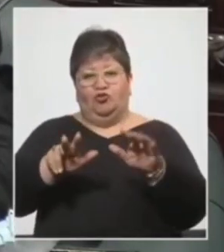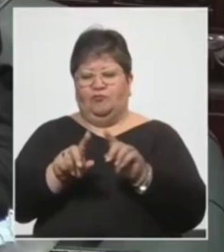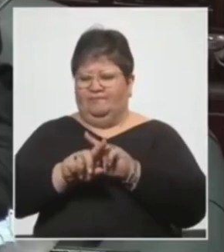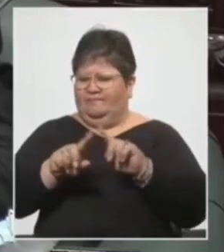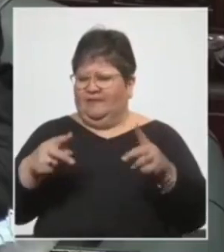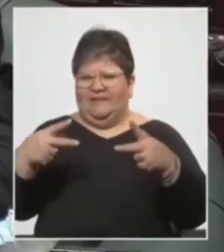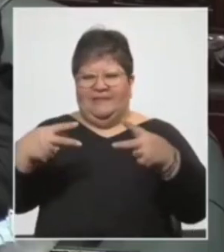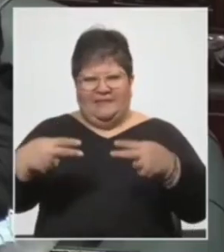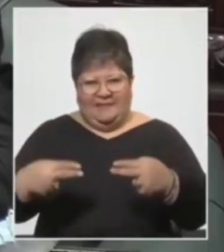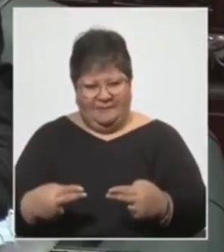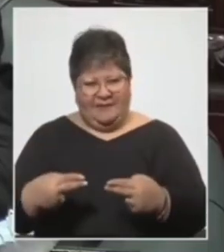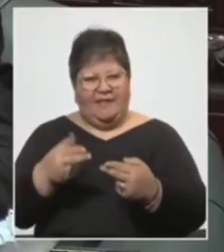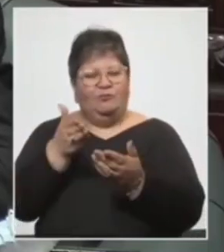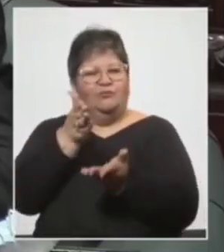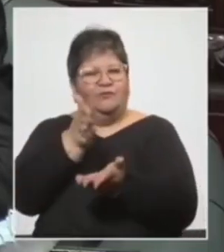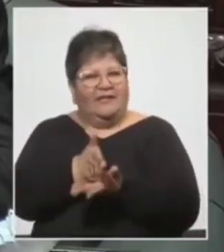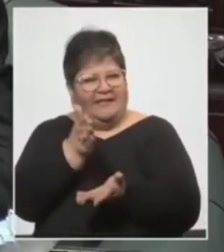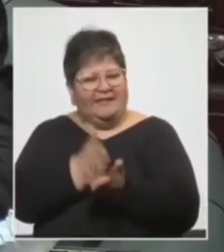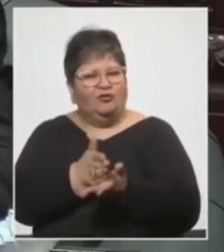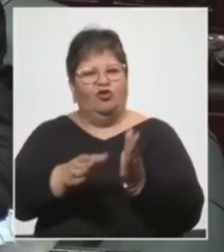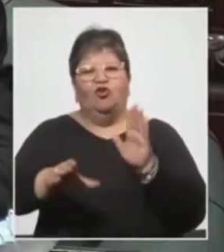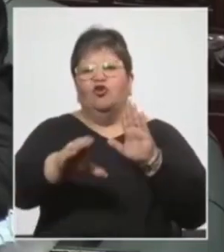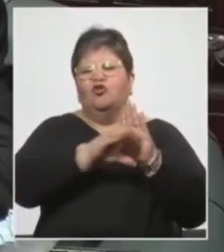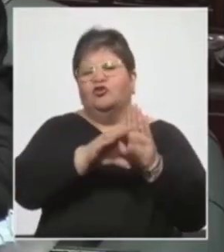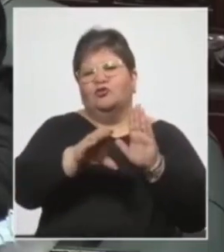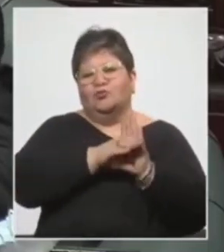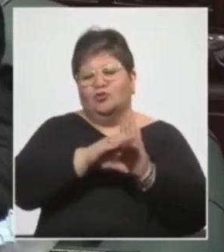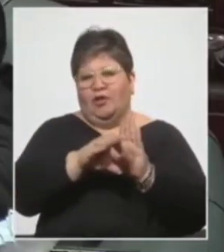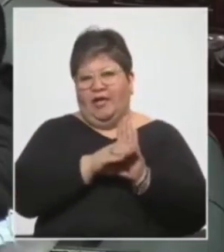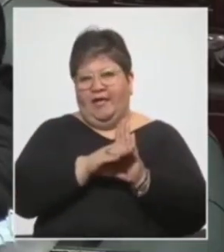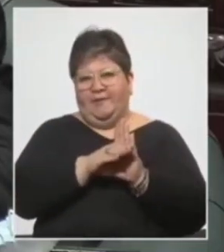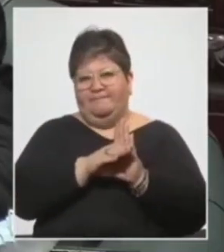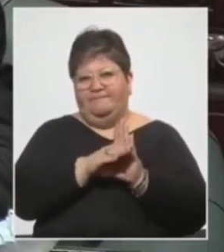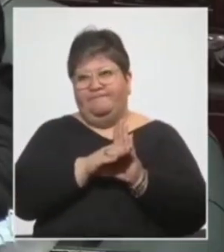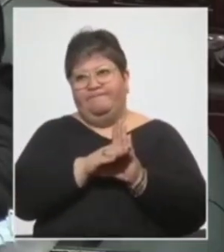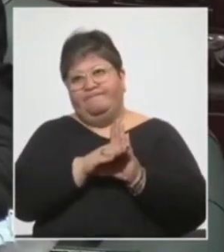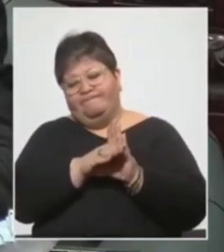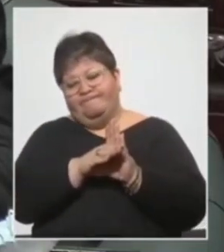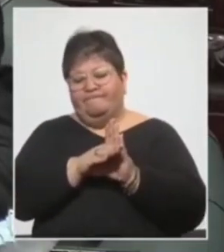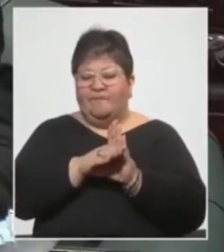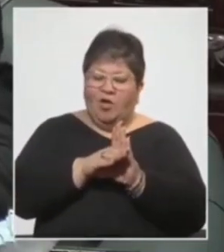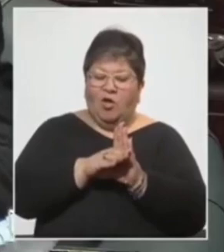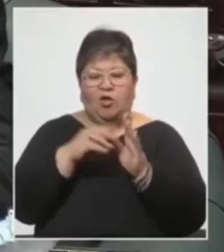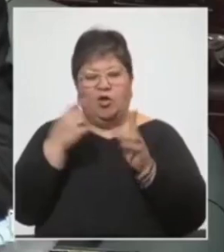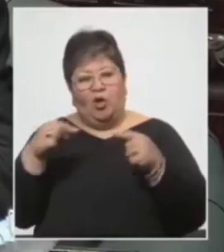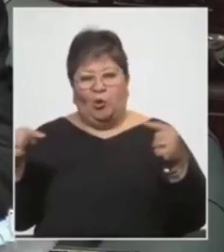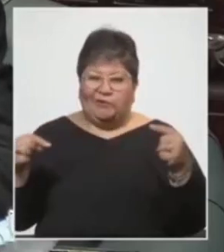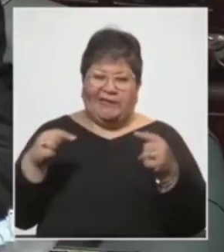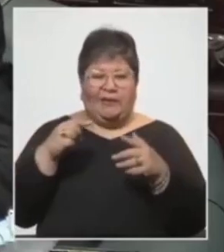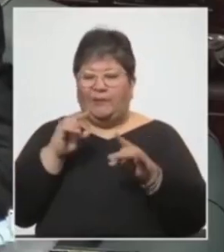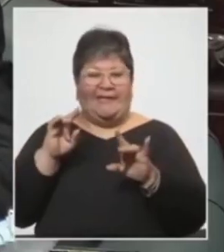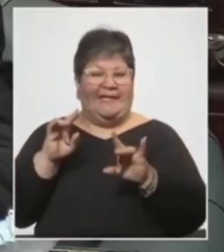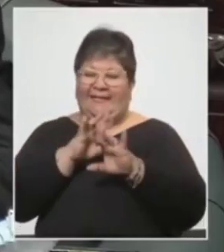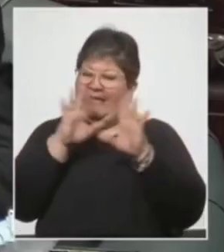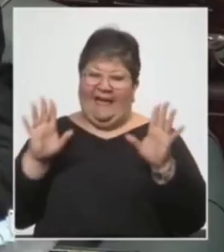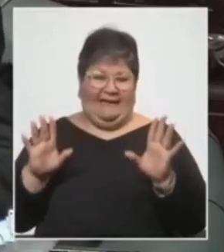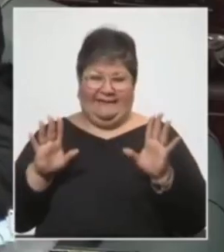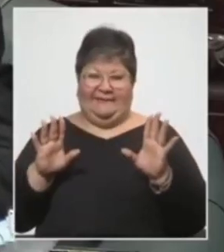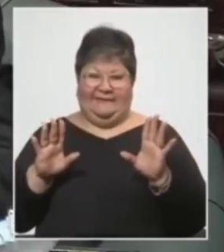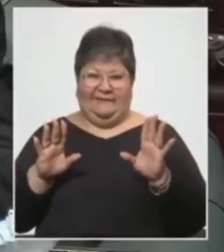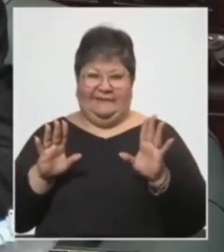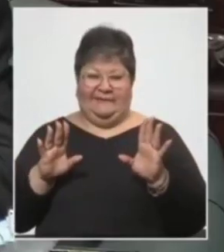un derecho constitucional con cuestiones que quedan confusas o ambiguas en nuestra perspectiva.